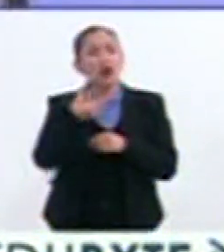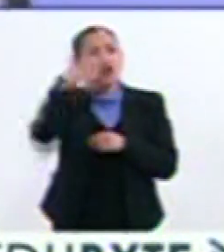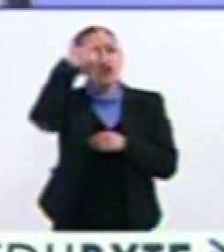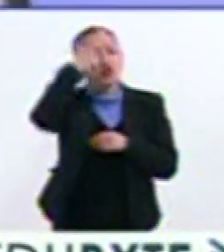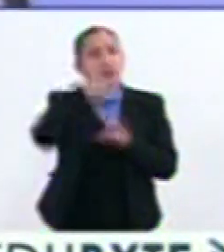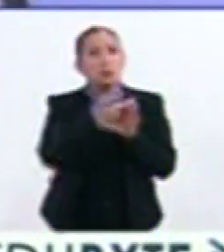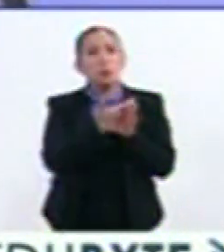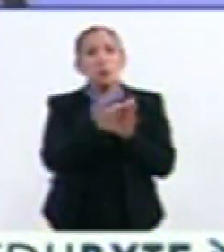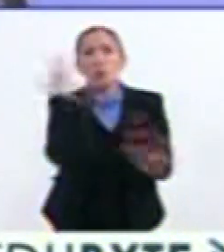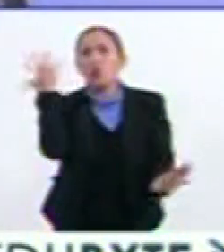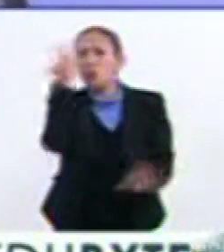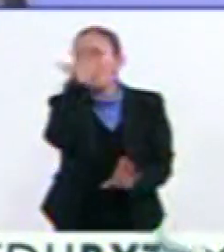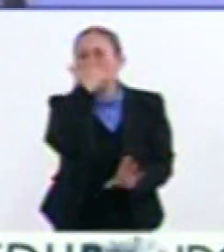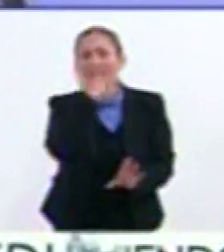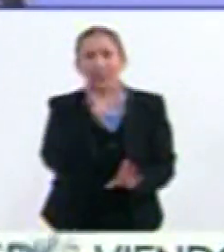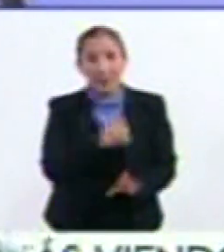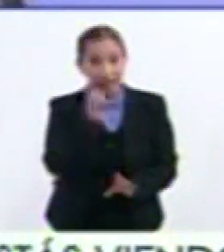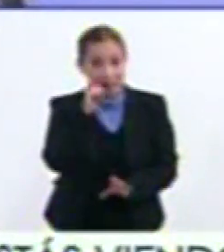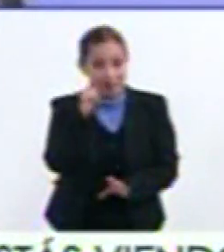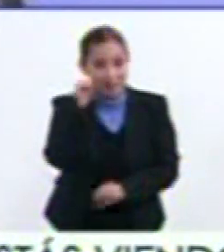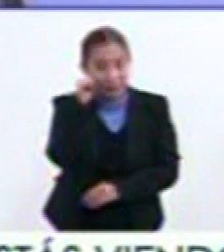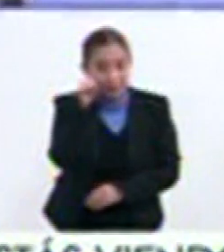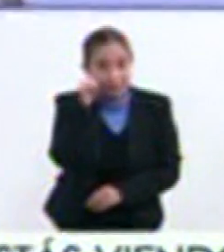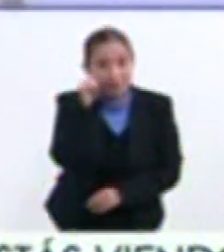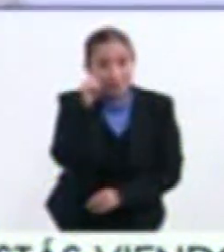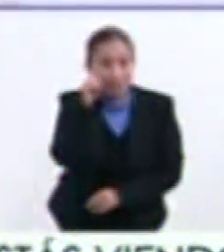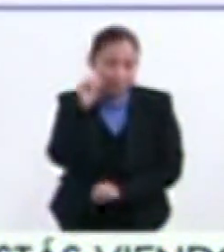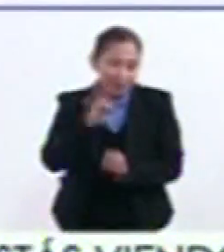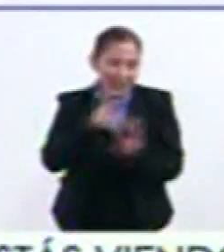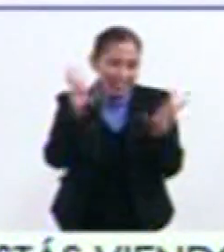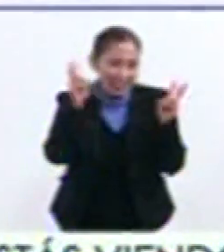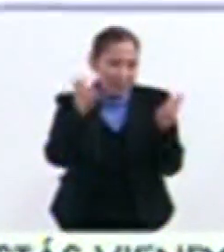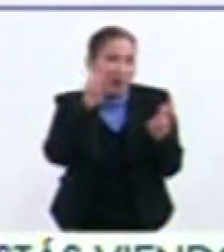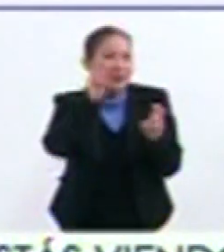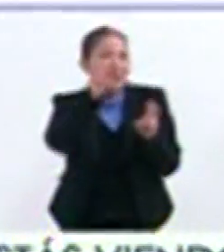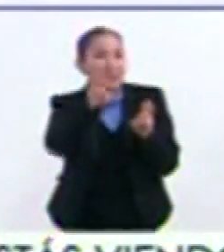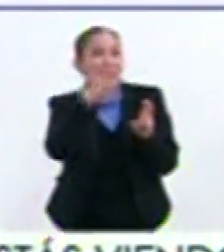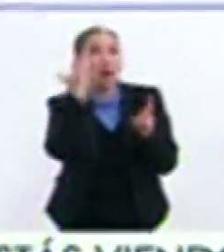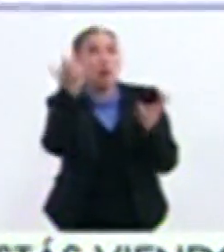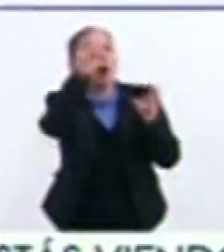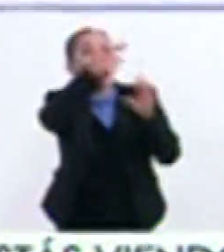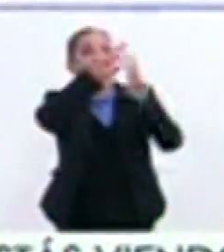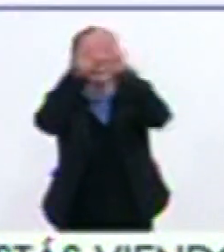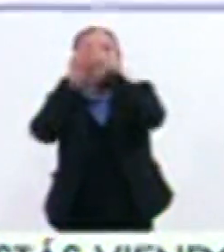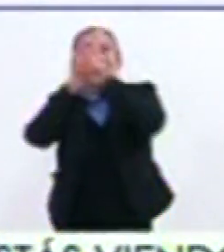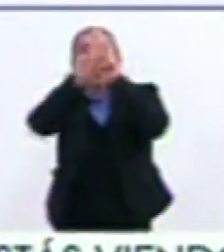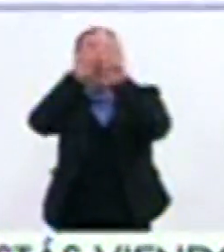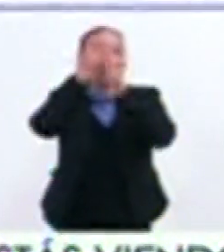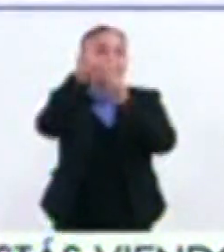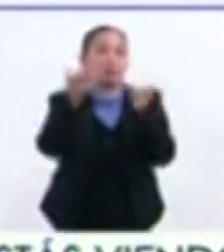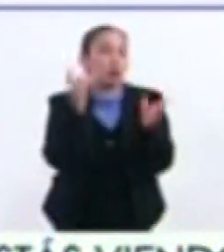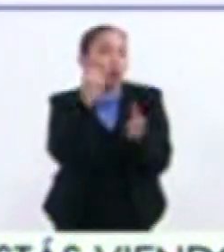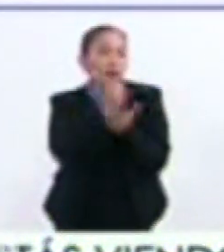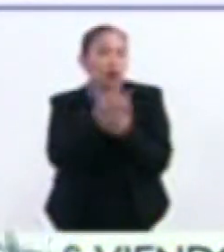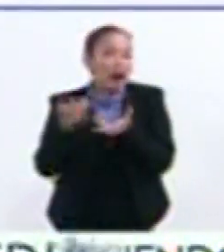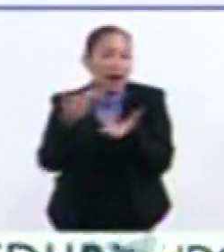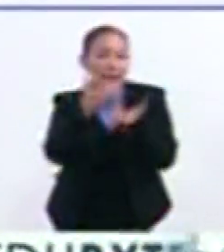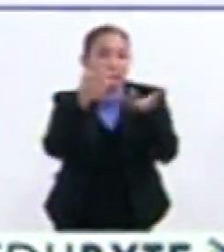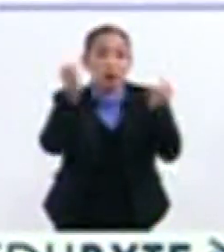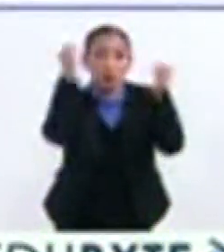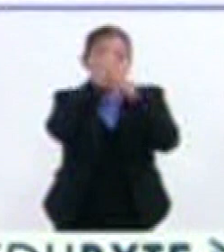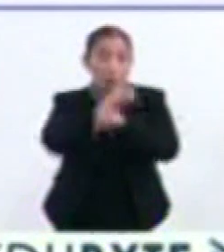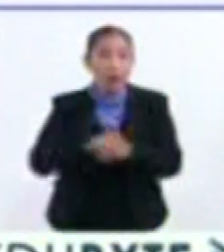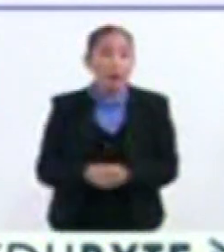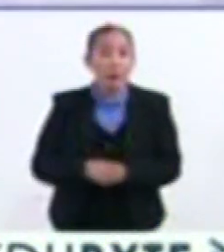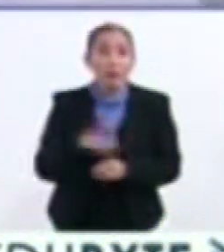noche muy grata Y claro, el tema de ver la Vía Láctea Pues ya solo lo vio en las carreteras Ahí oscuras